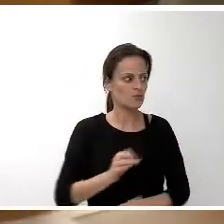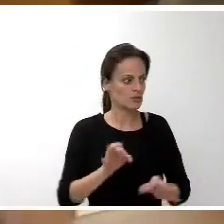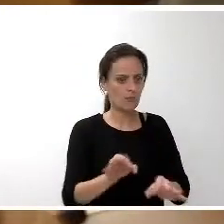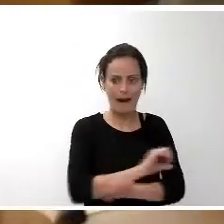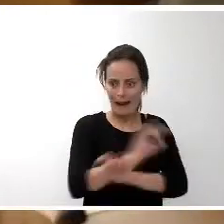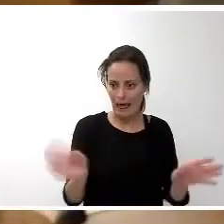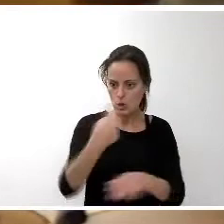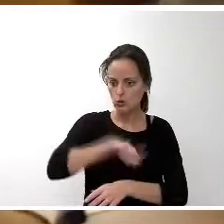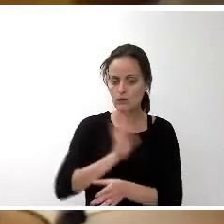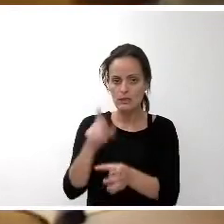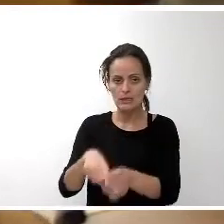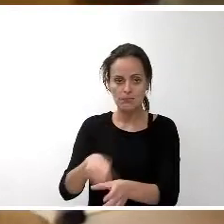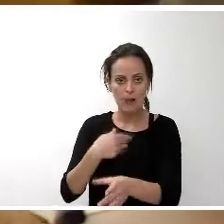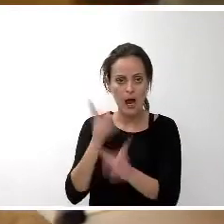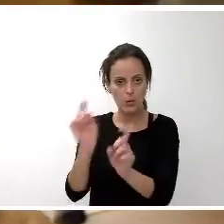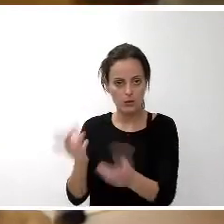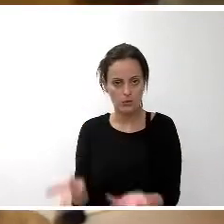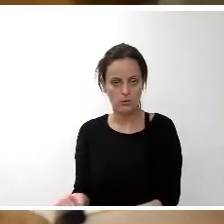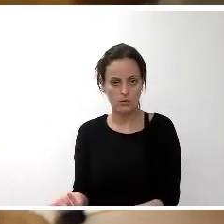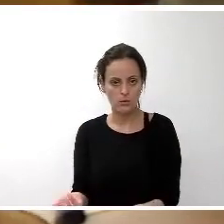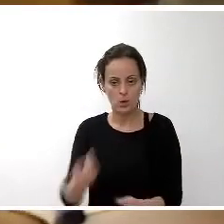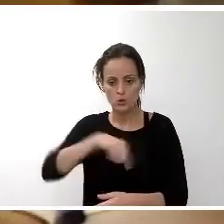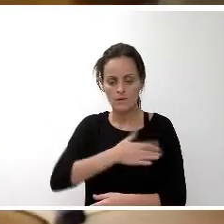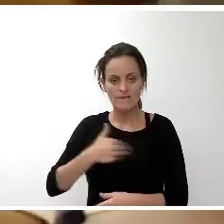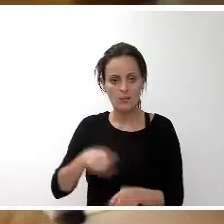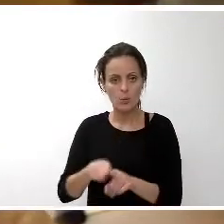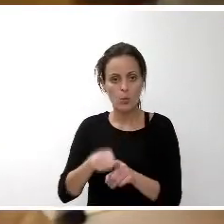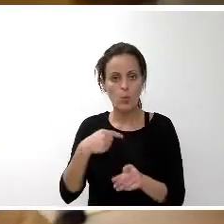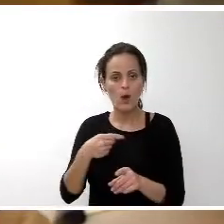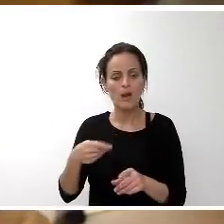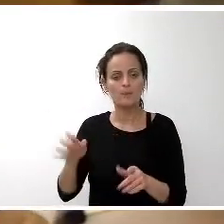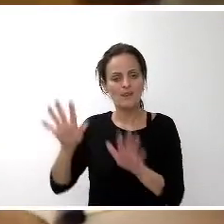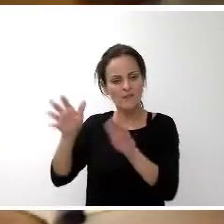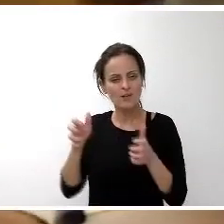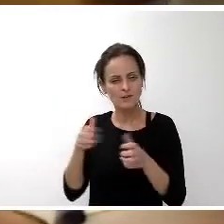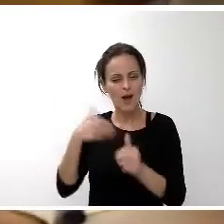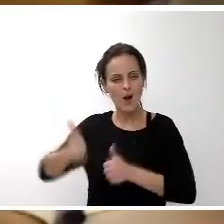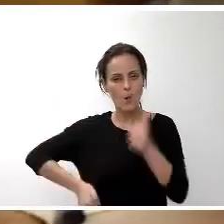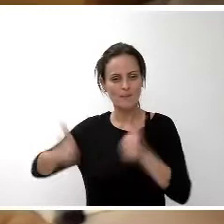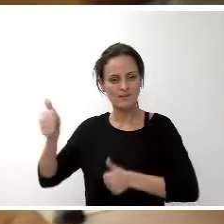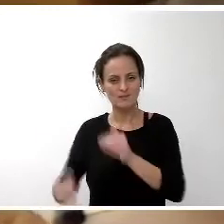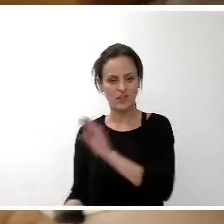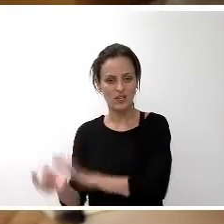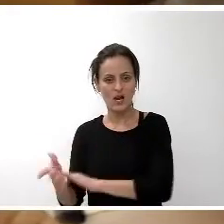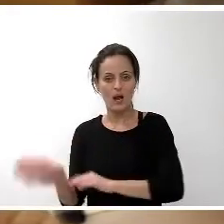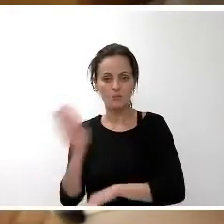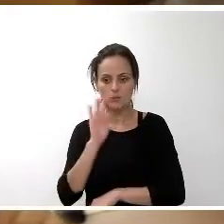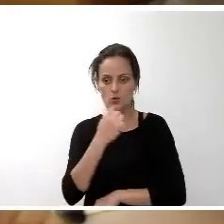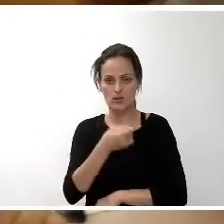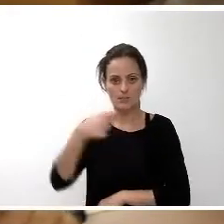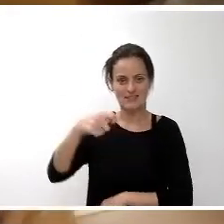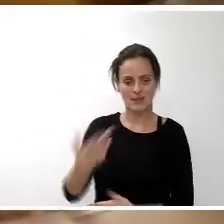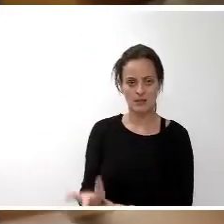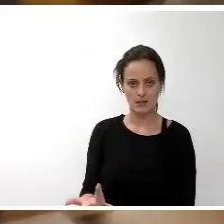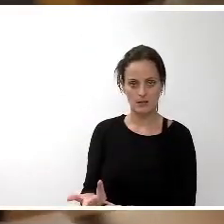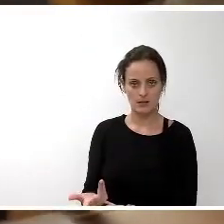políticas educativas. Tenemos que generar ventajas competitivas, como dice de forma reiterada el presidente, a la